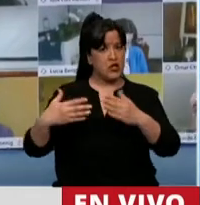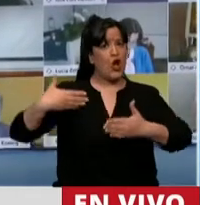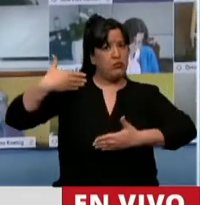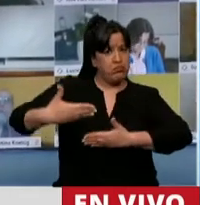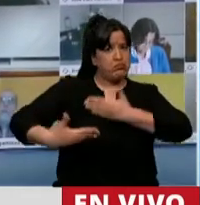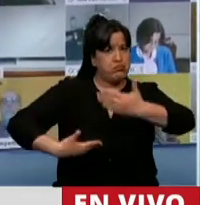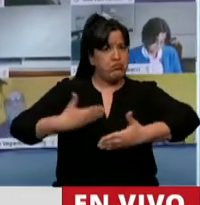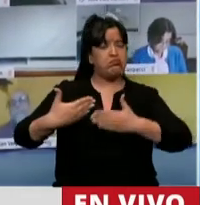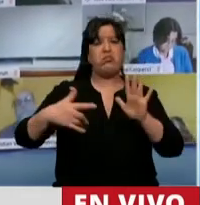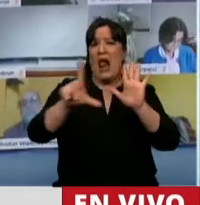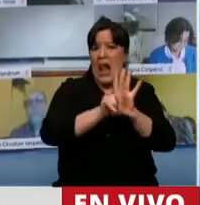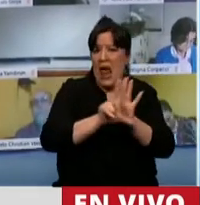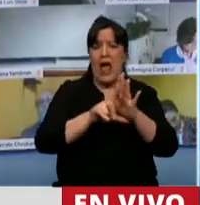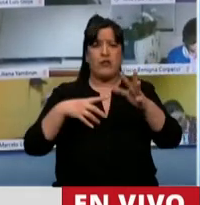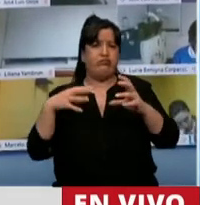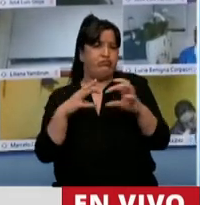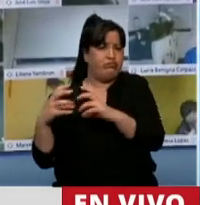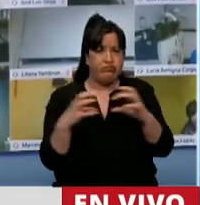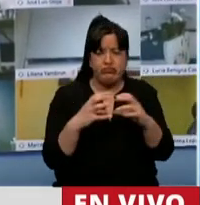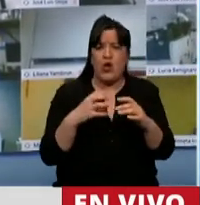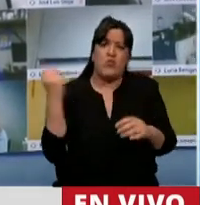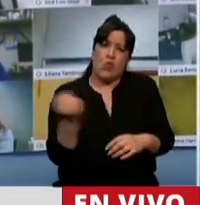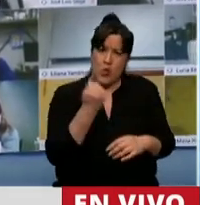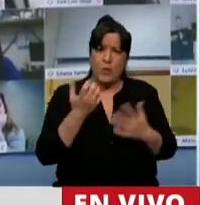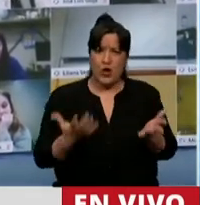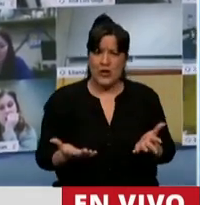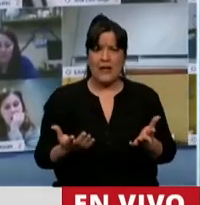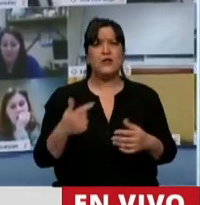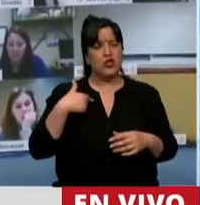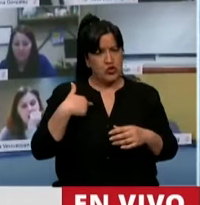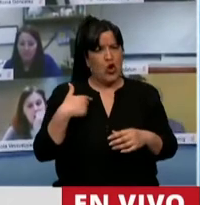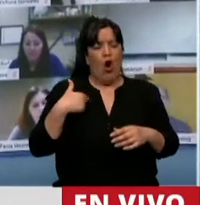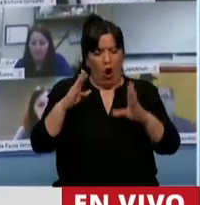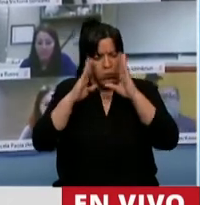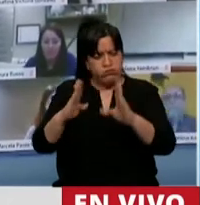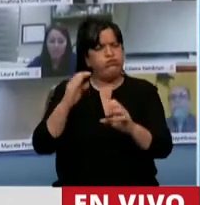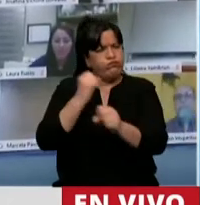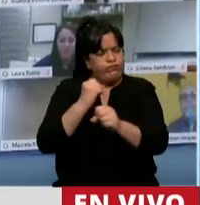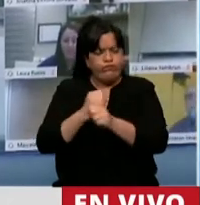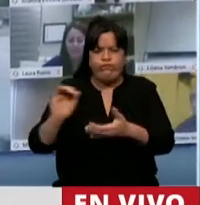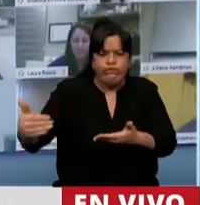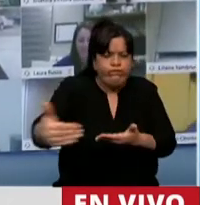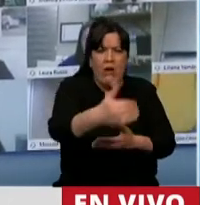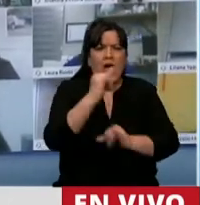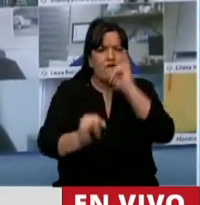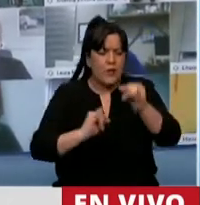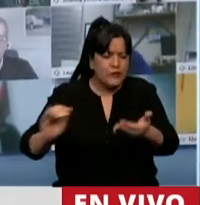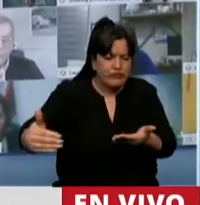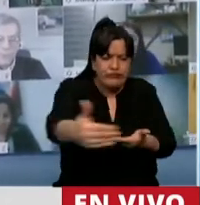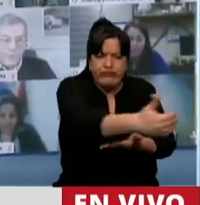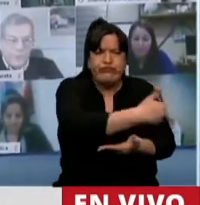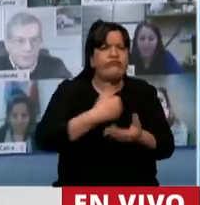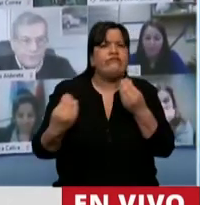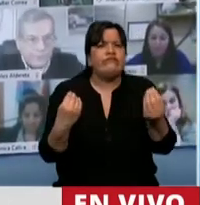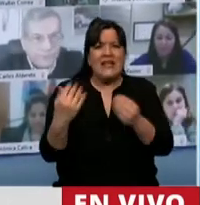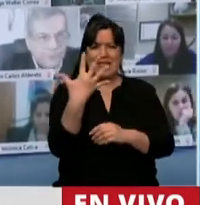tratamientos de leyes muy importantes. Me tomé el trabajo de recabar la información de qué